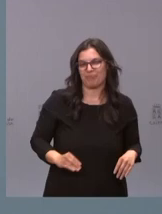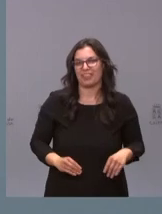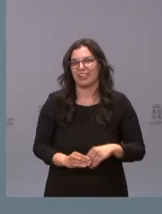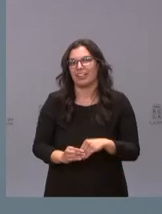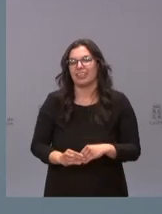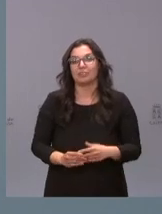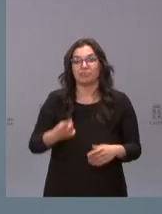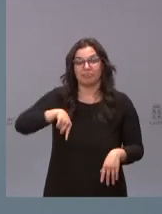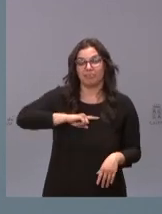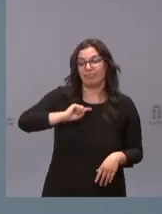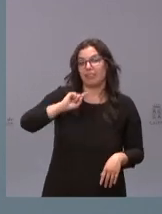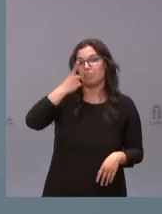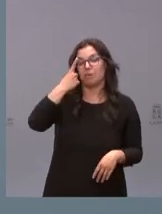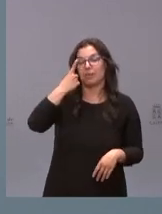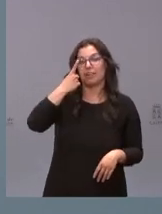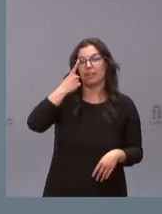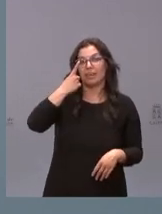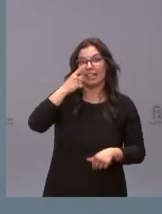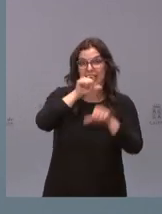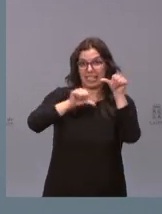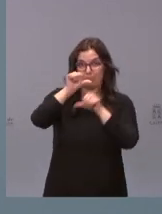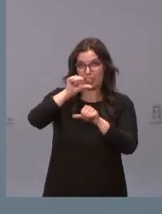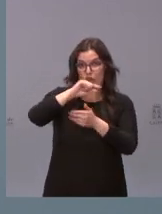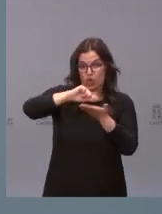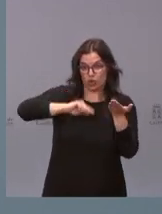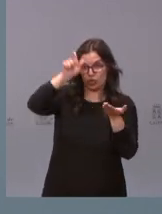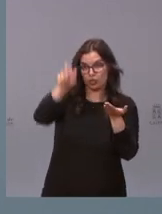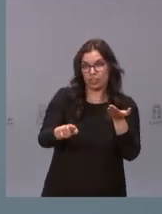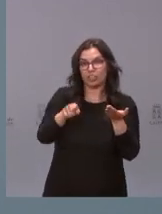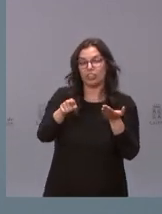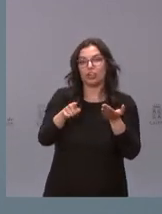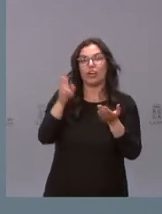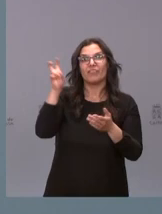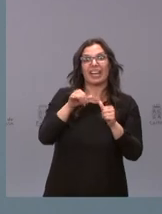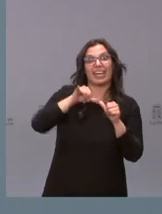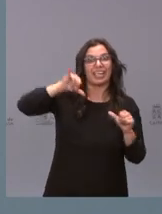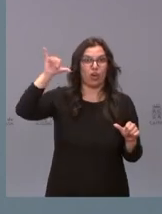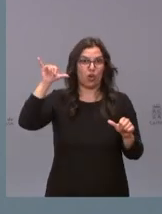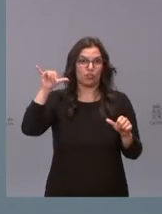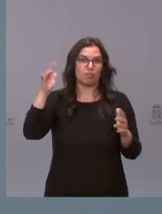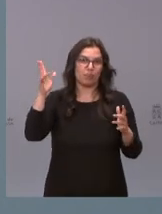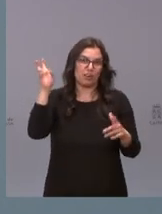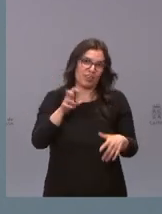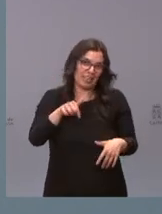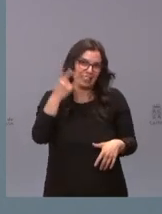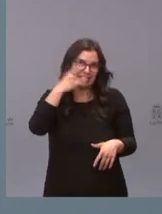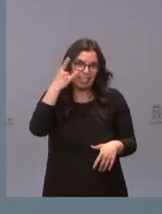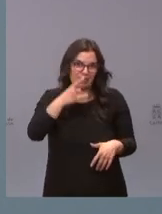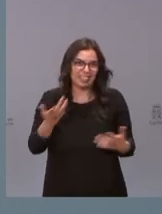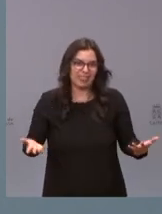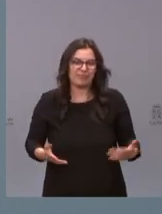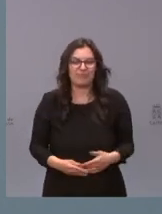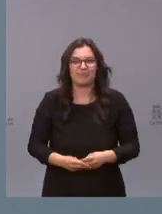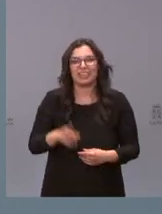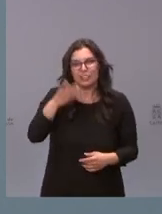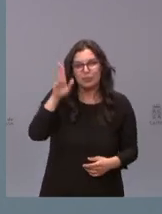nuestro primer químico es originario de Gijón pero evidentemente va a estar en Salamanca eso